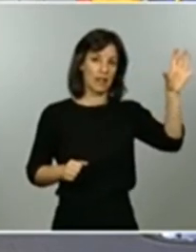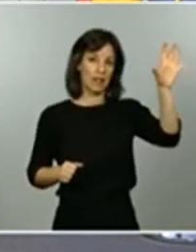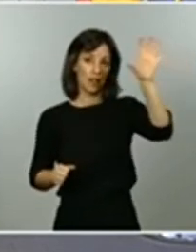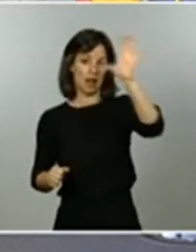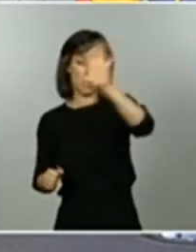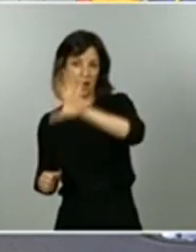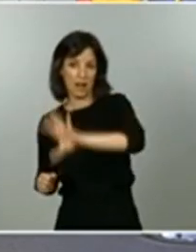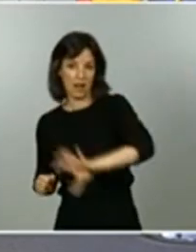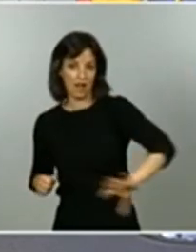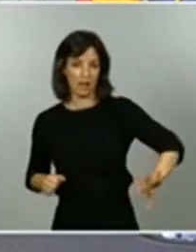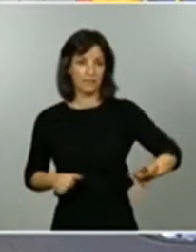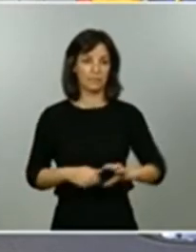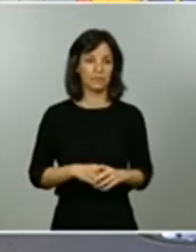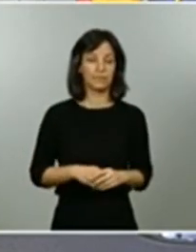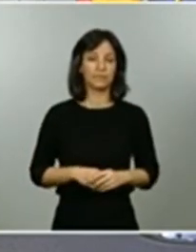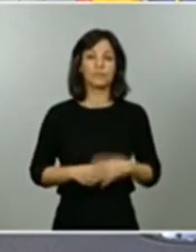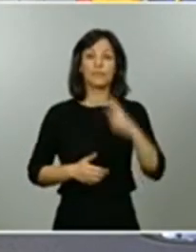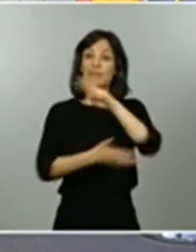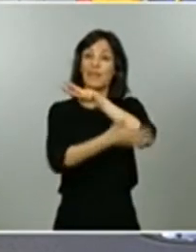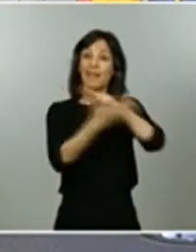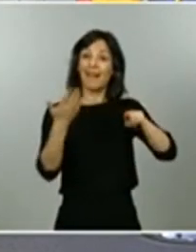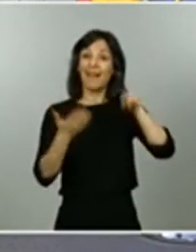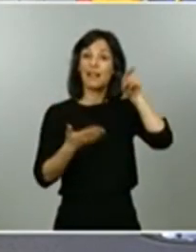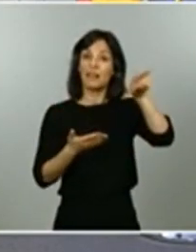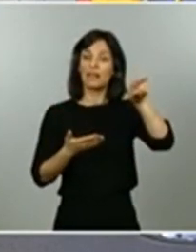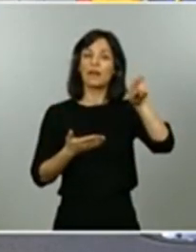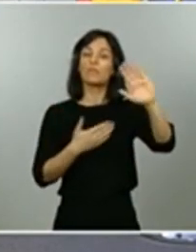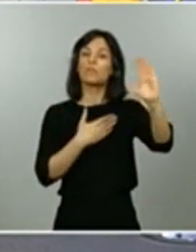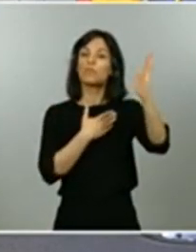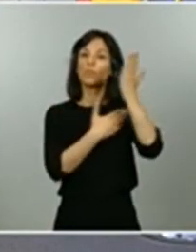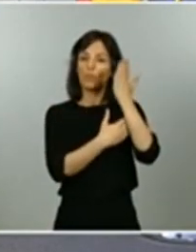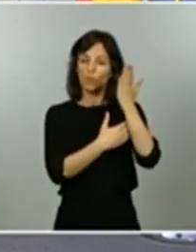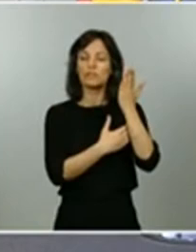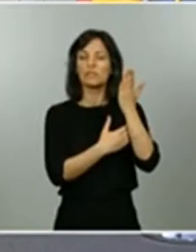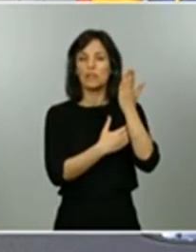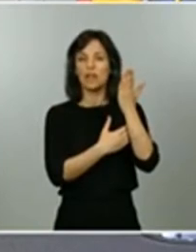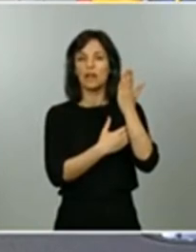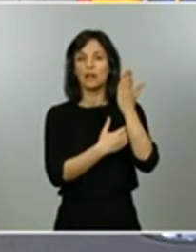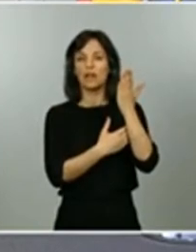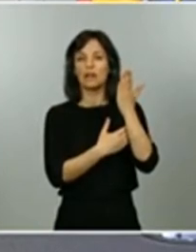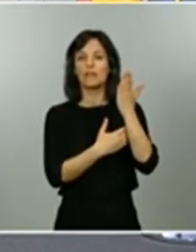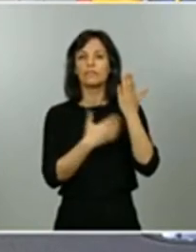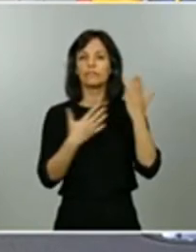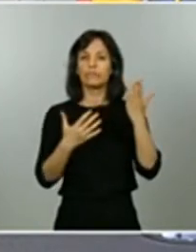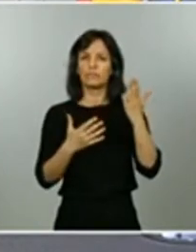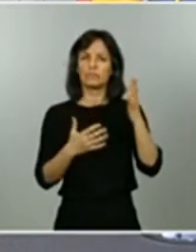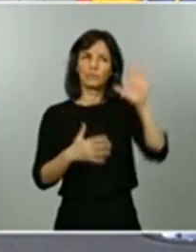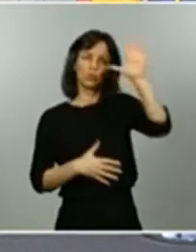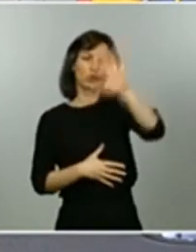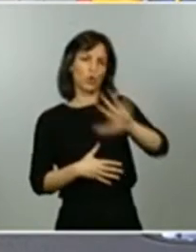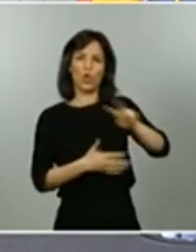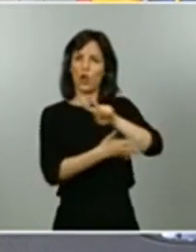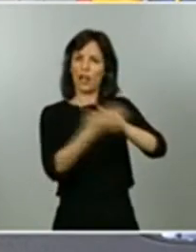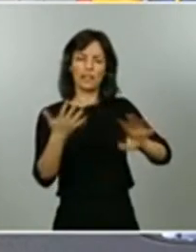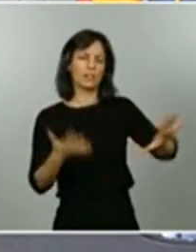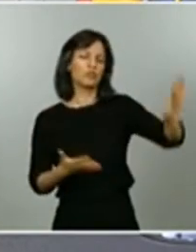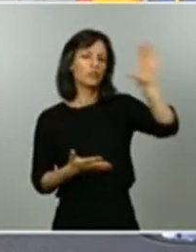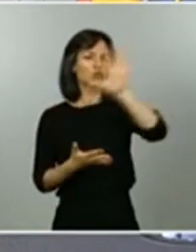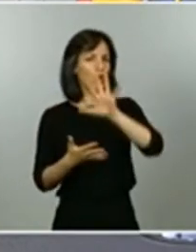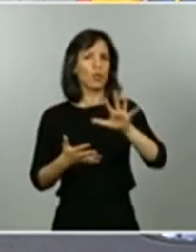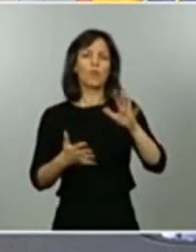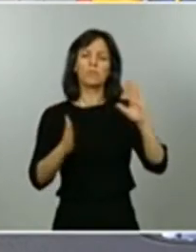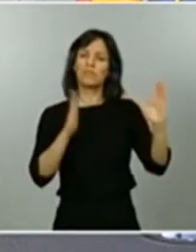en Galicia la propuesta incluye que todo el territorio puede transitar hacia la fase 1